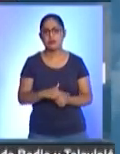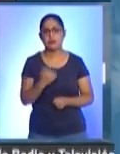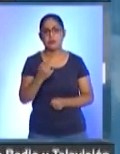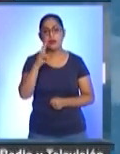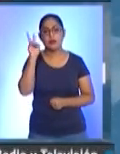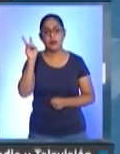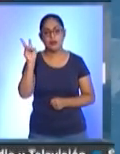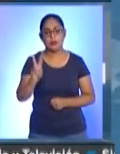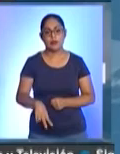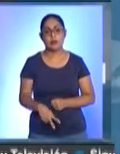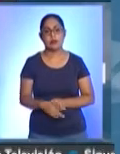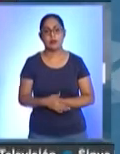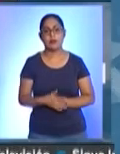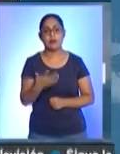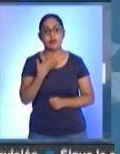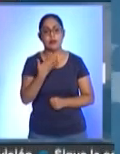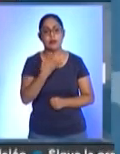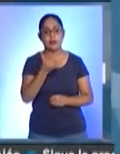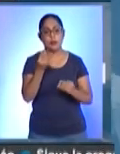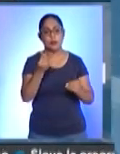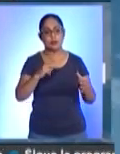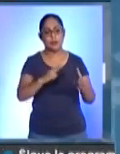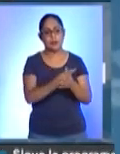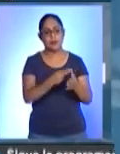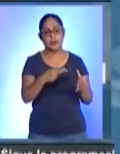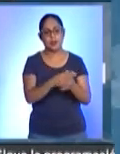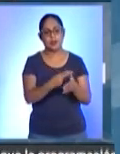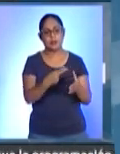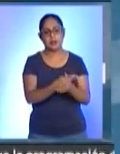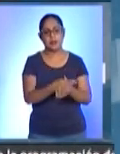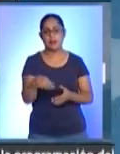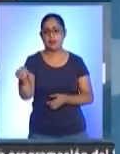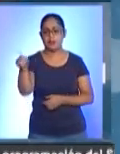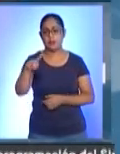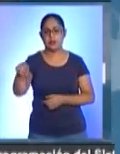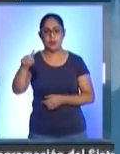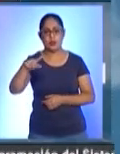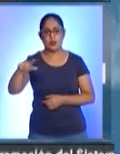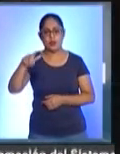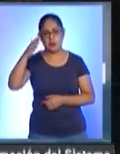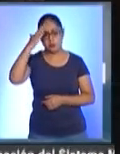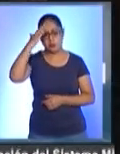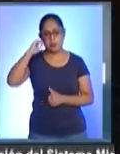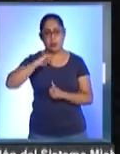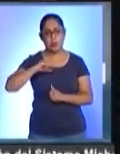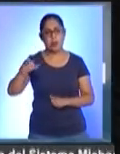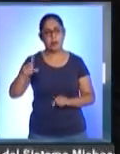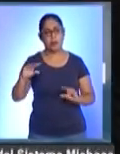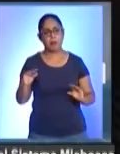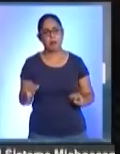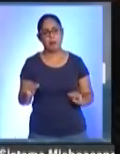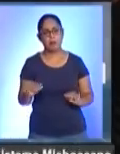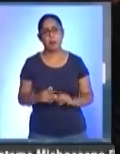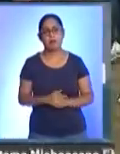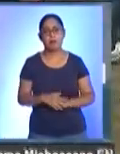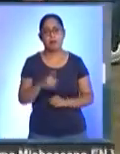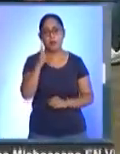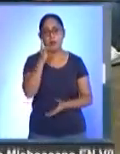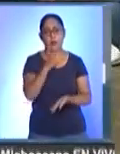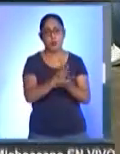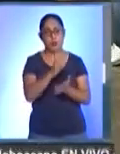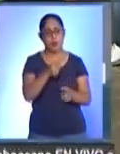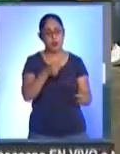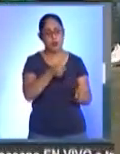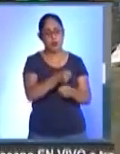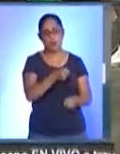realidad es que nos están matando y las autoridades las vemos muy omisas. El problema no solo es la violencia, dijo